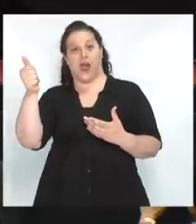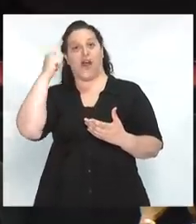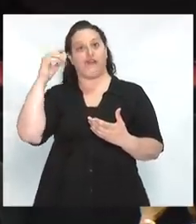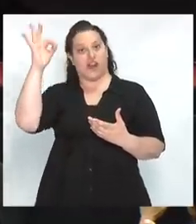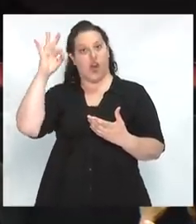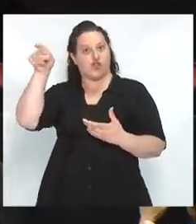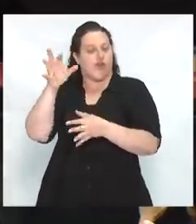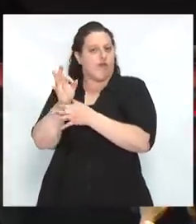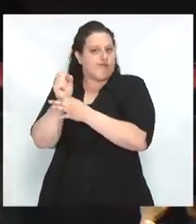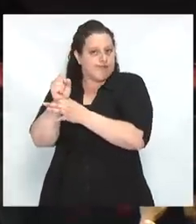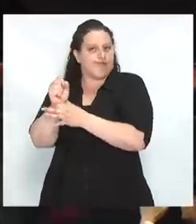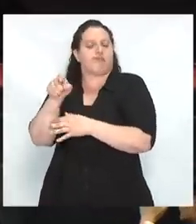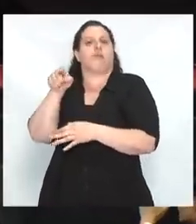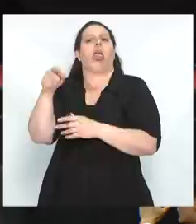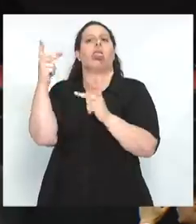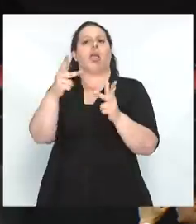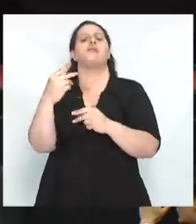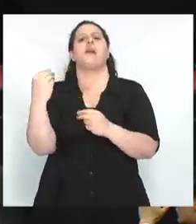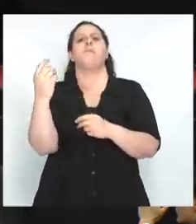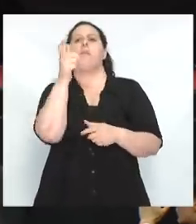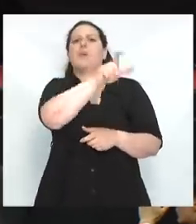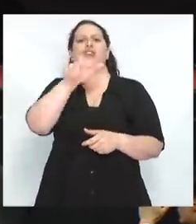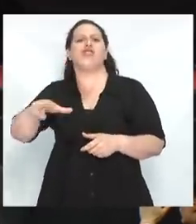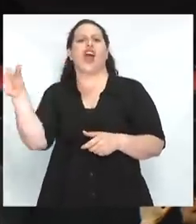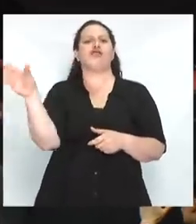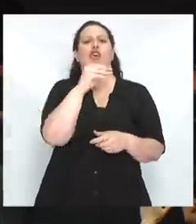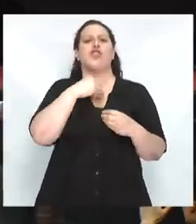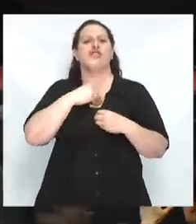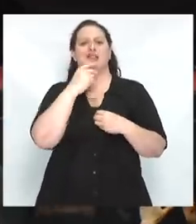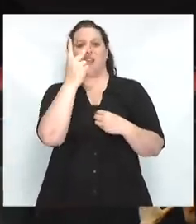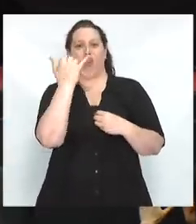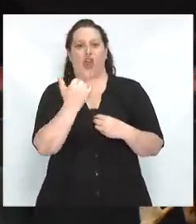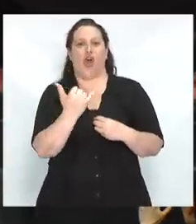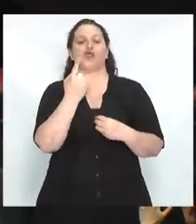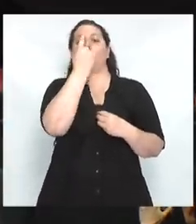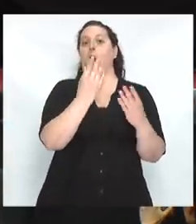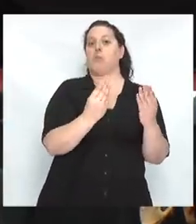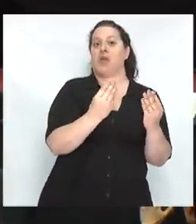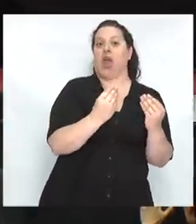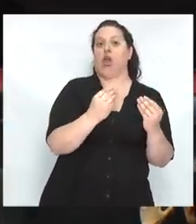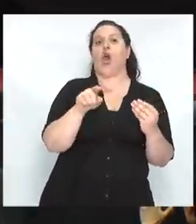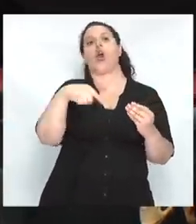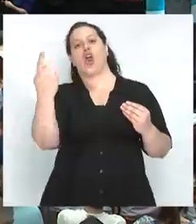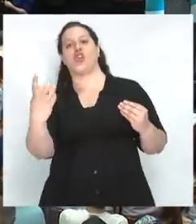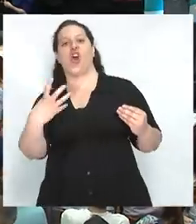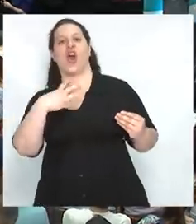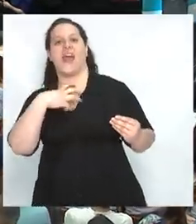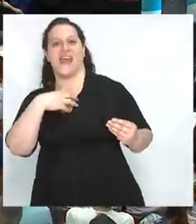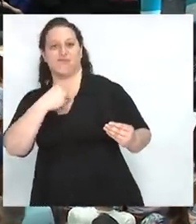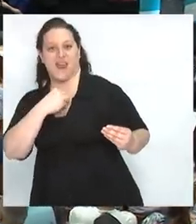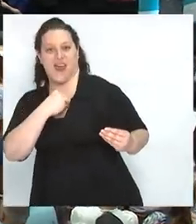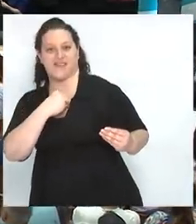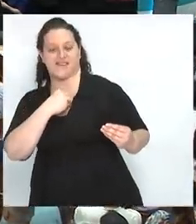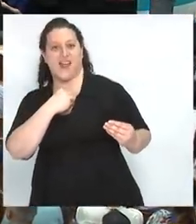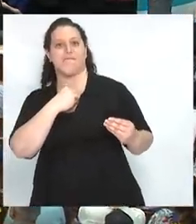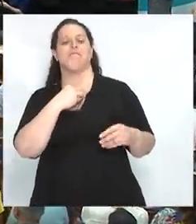nosotros tenemos dos grandes sentimientos que son el miedo y la esperanza. El miedo lo va a regir el hipotálamo,